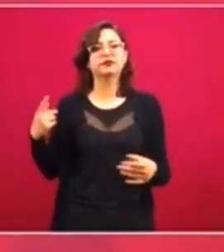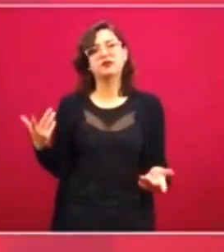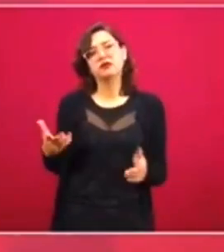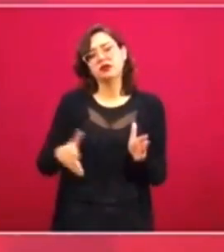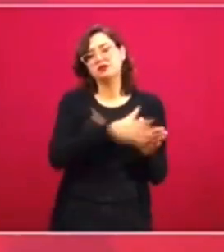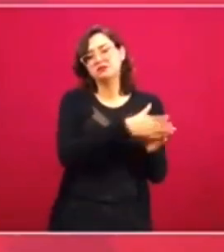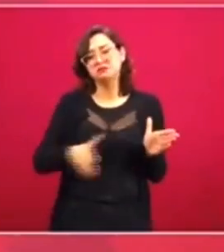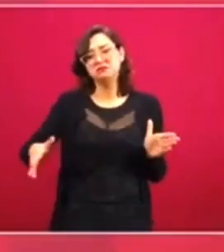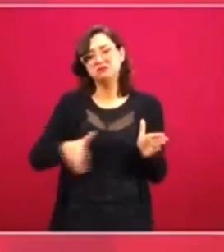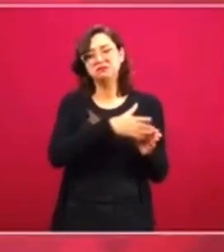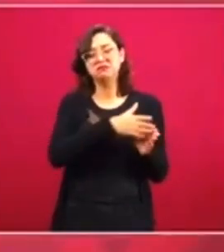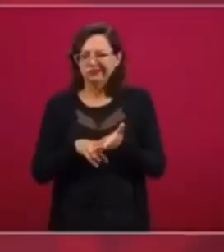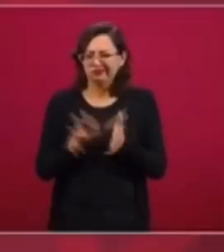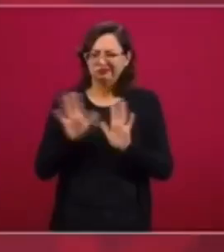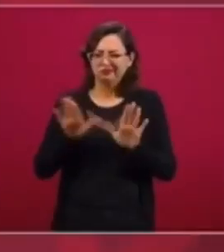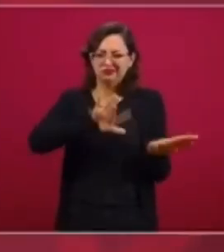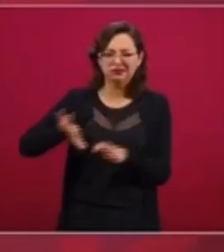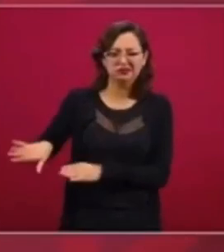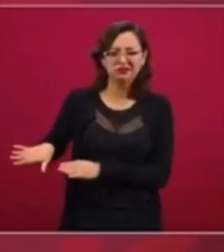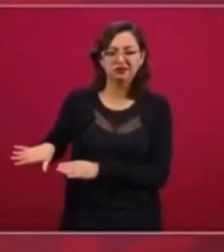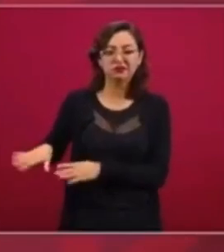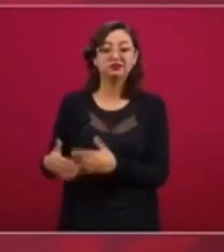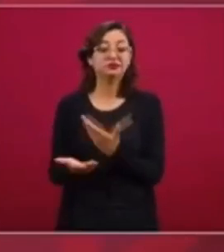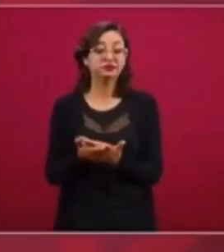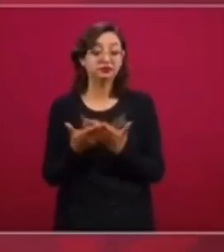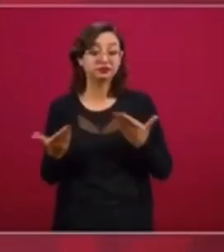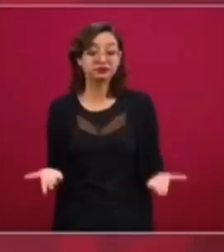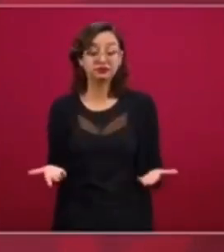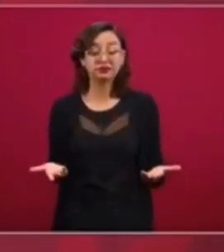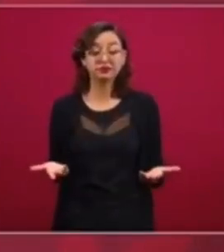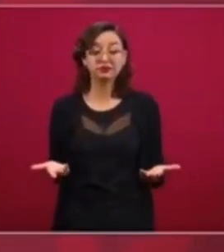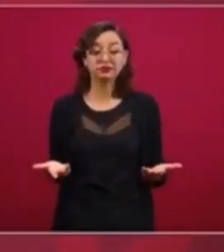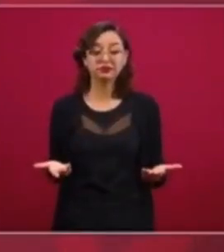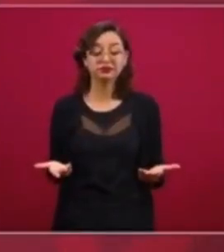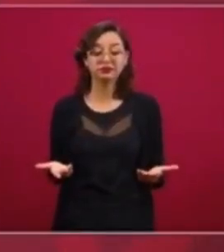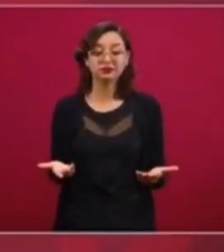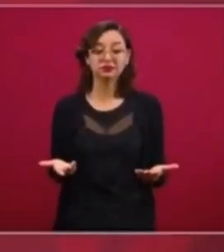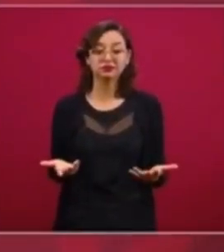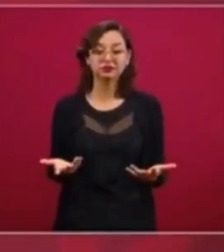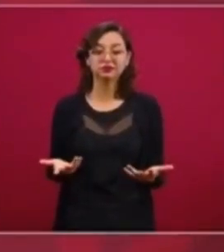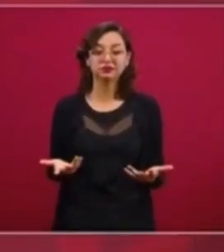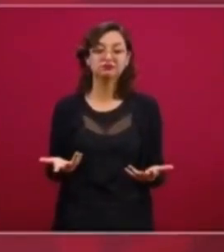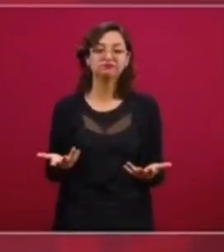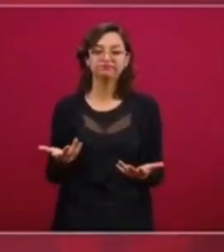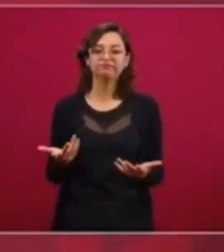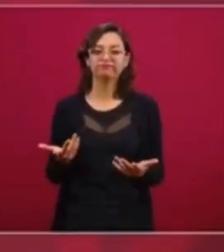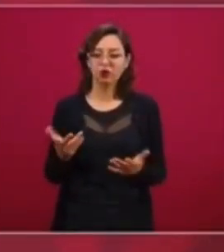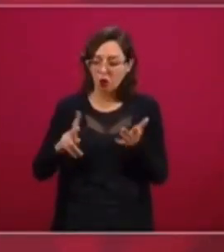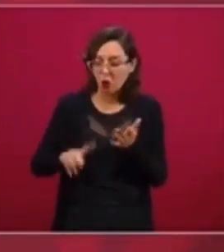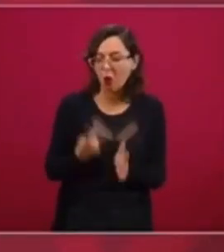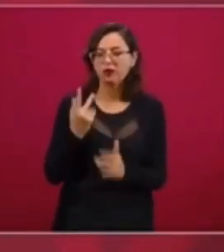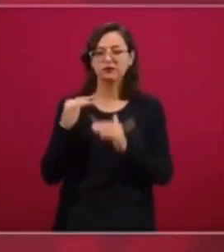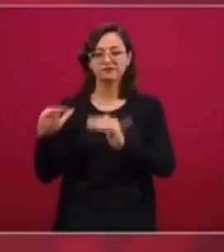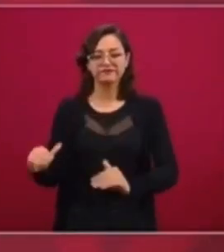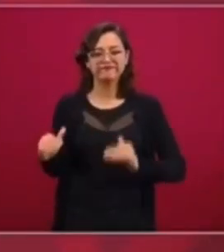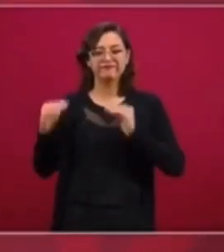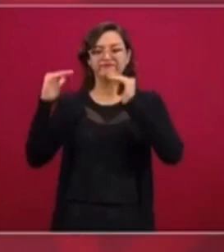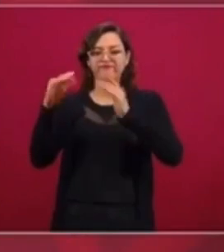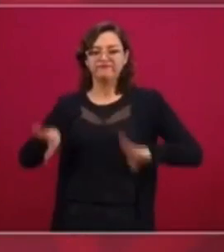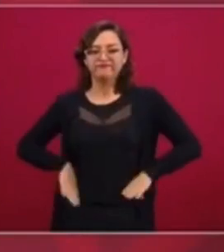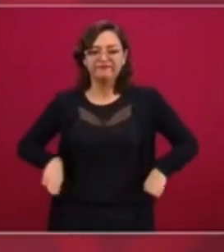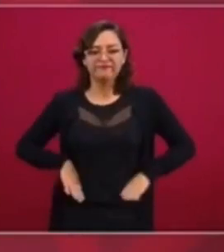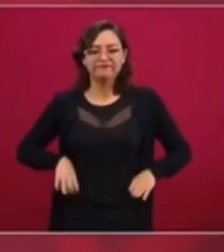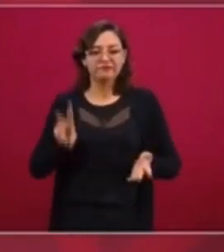importancia a lo material. Ahora se están exaltando valores.